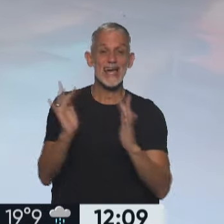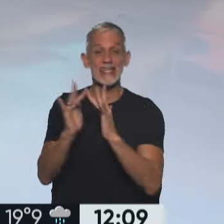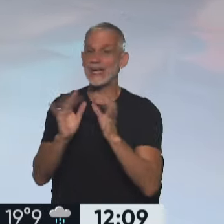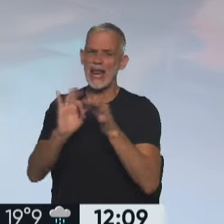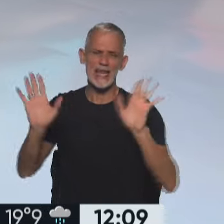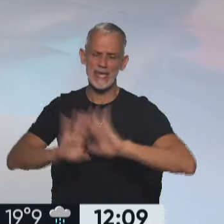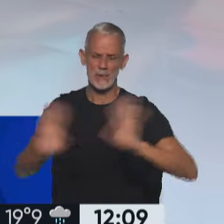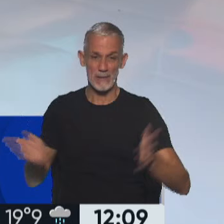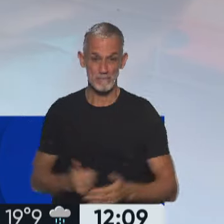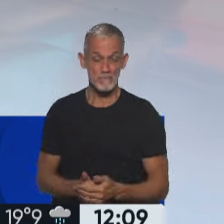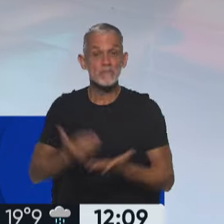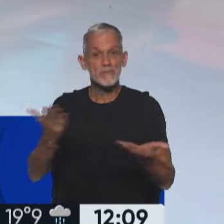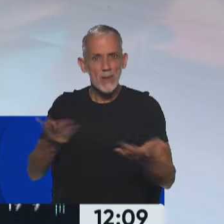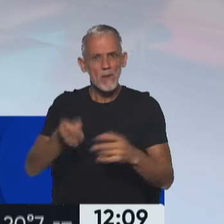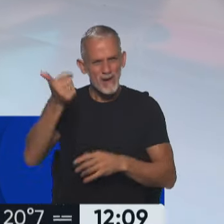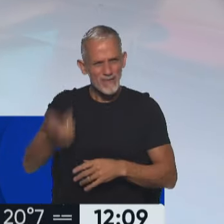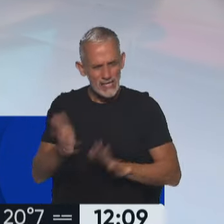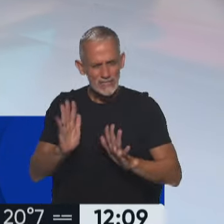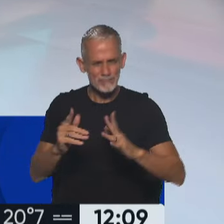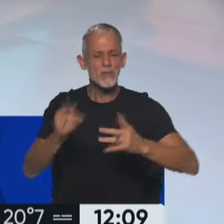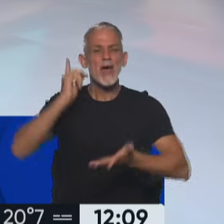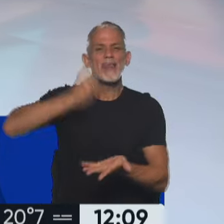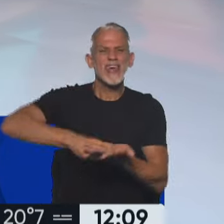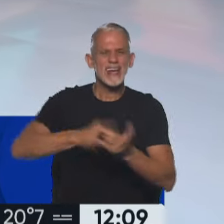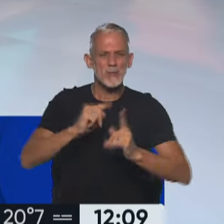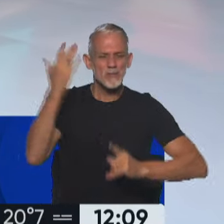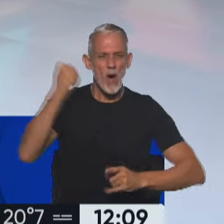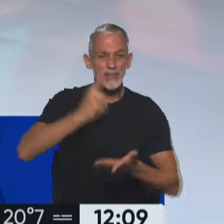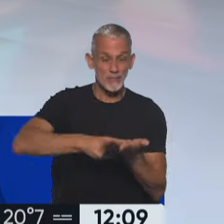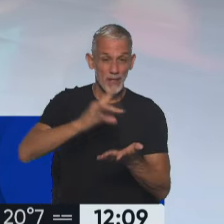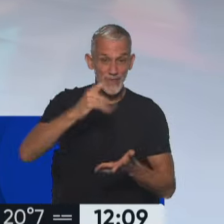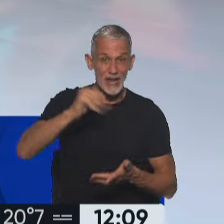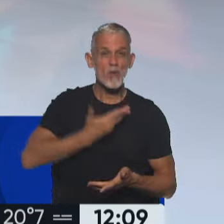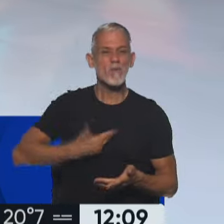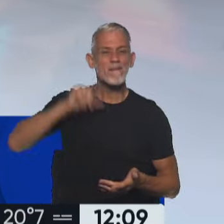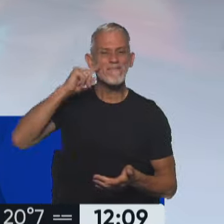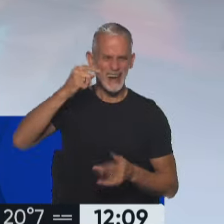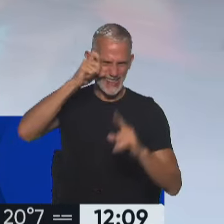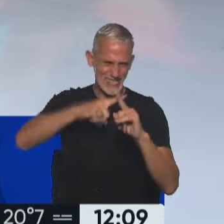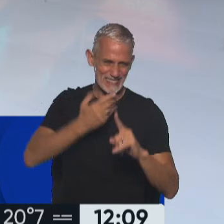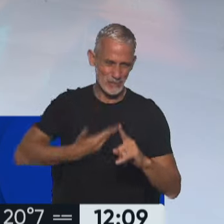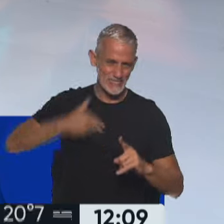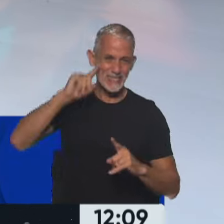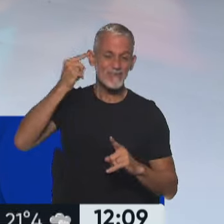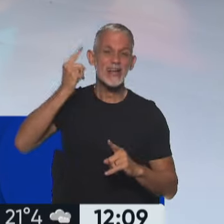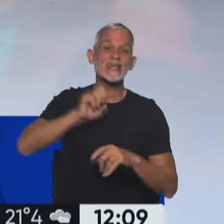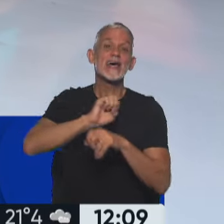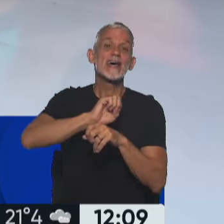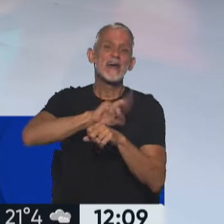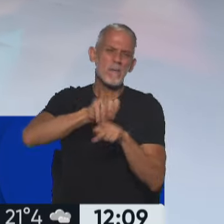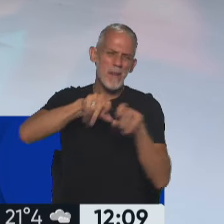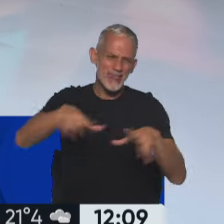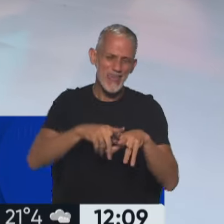Bueno, a ver, para hacerlo más fácil, fue el decreto que en su momento firmó Alberto Fernández en medio de la cuarentena, que